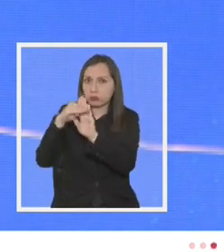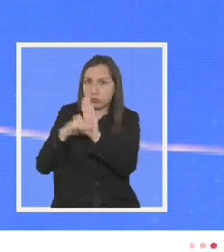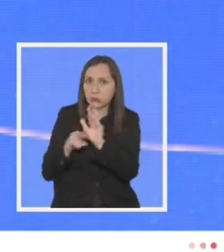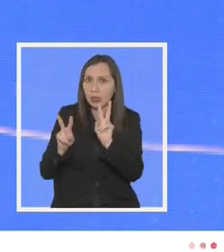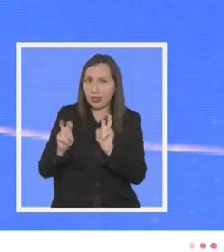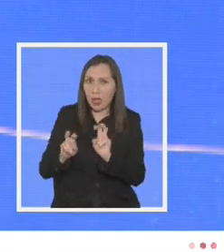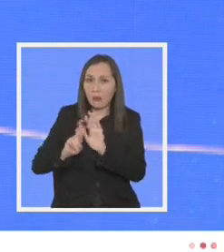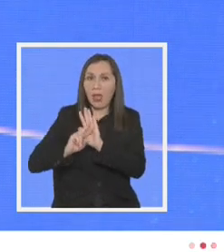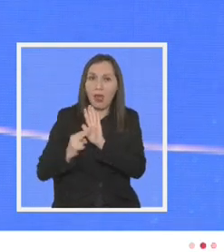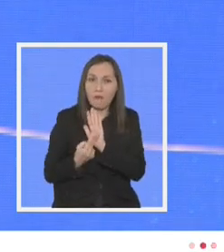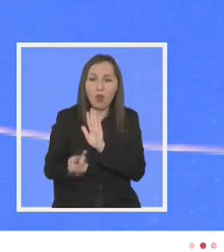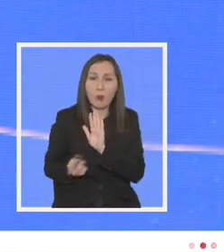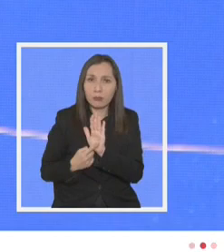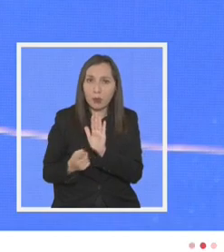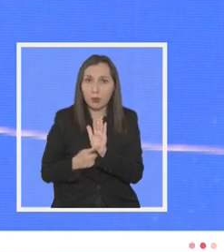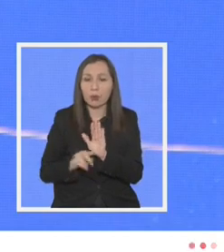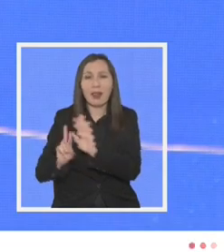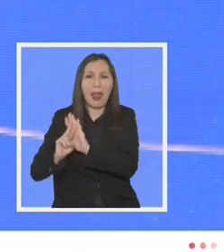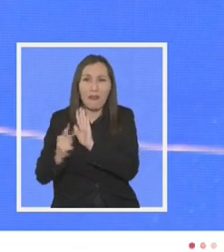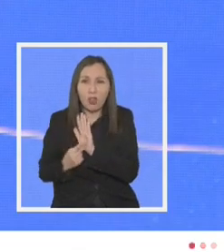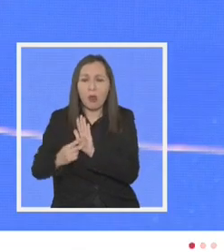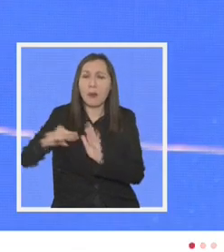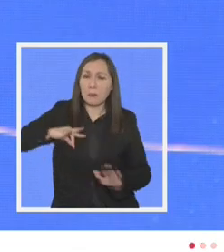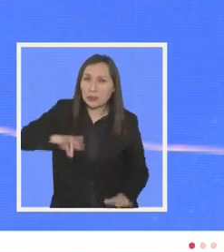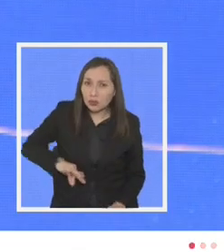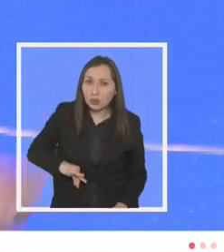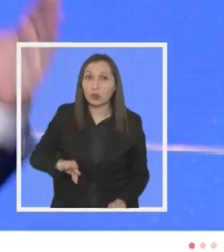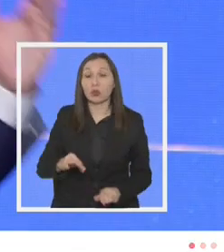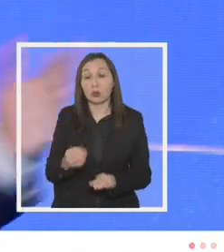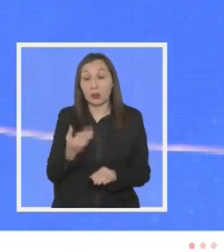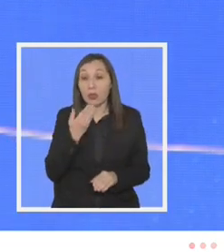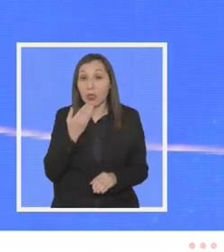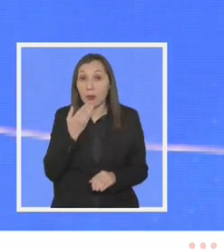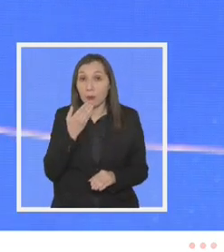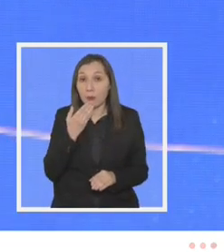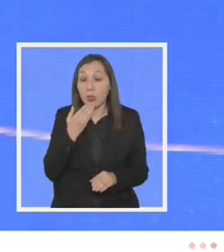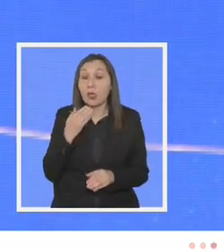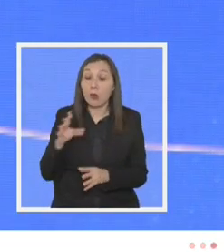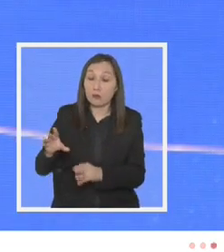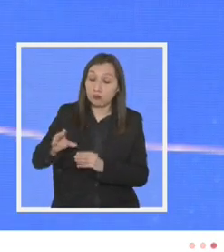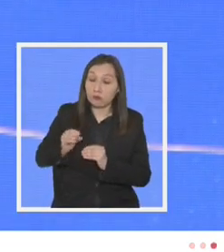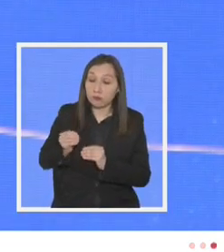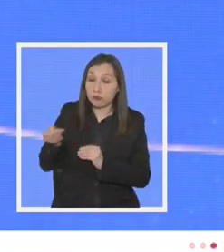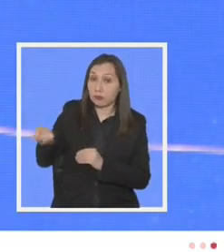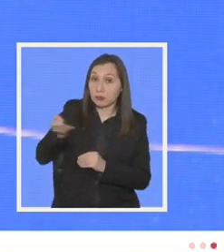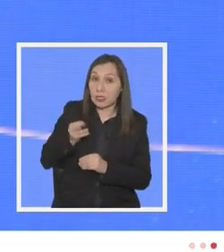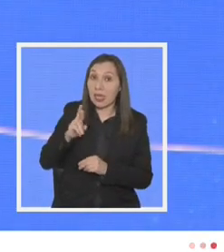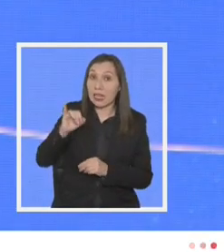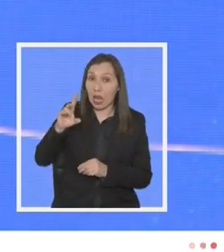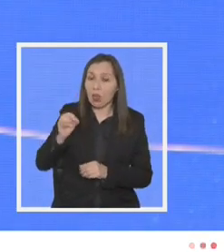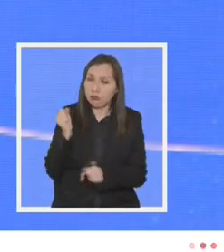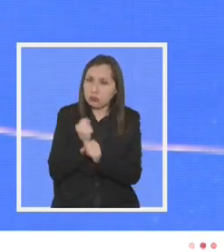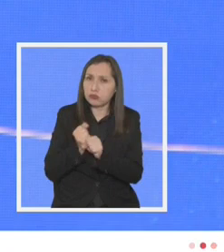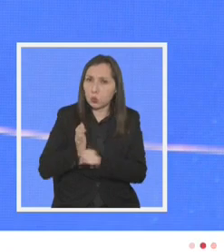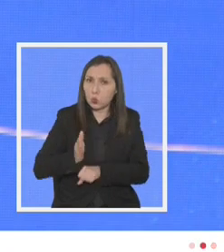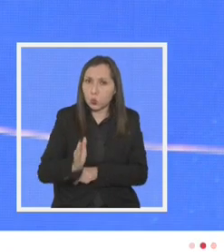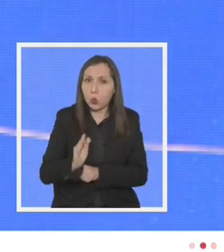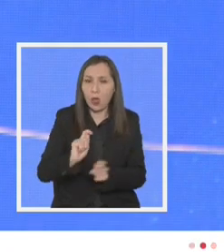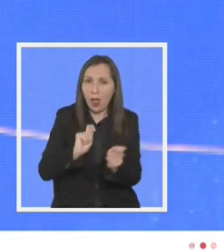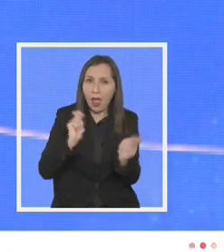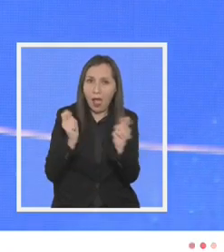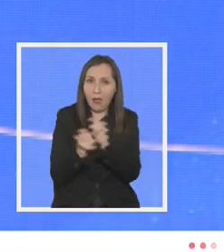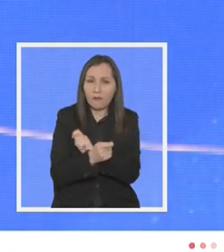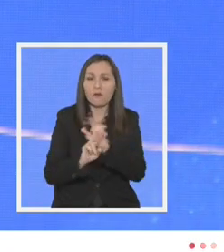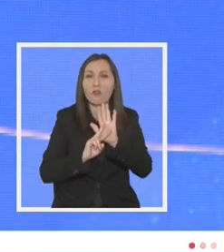de reforma tributaria una reforma de pensiones y lo tomo Ricardo y estamos trabajando firmemente en ello una